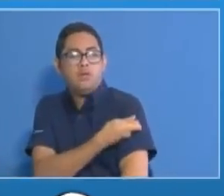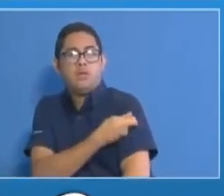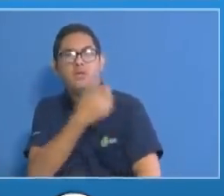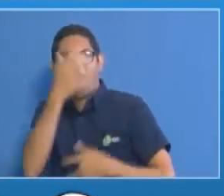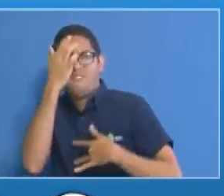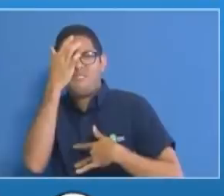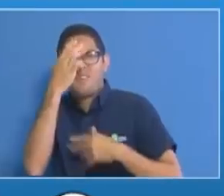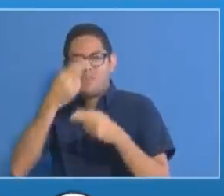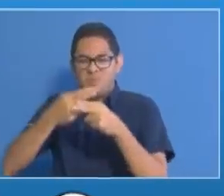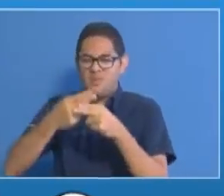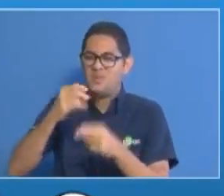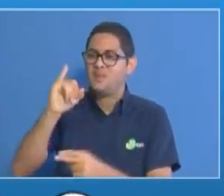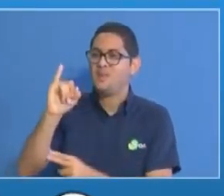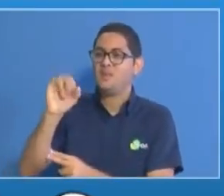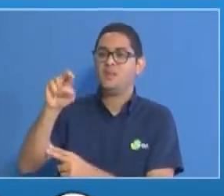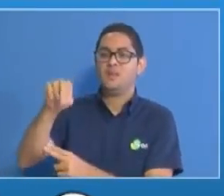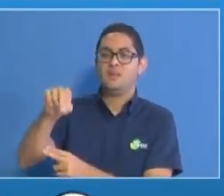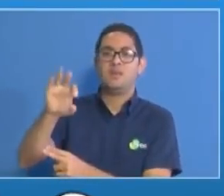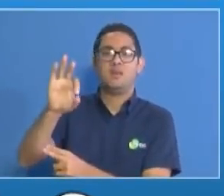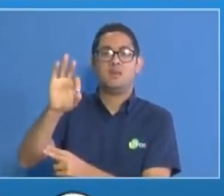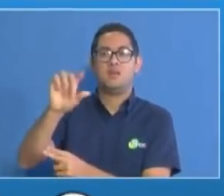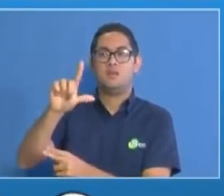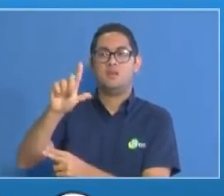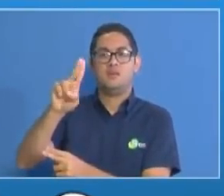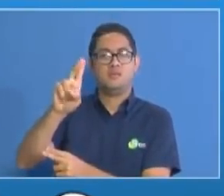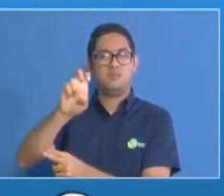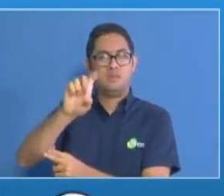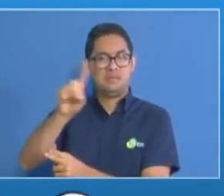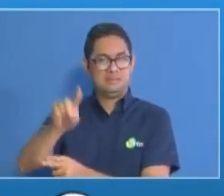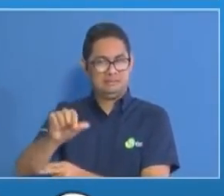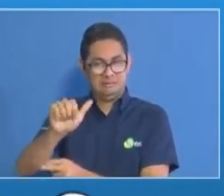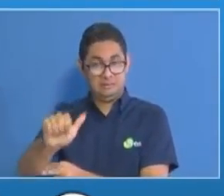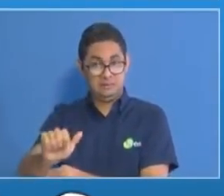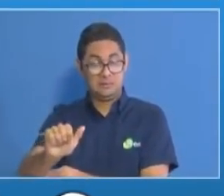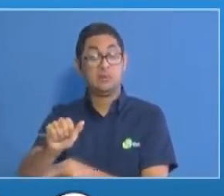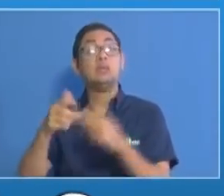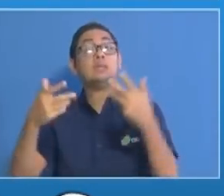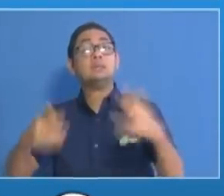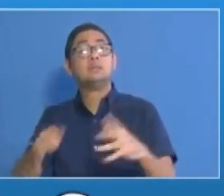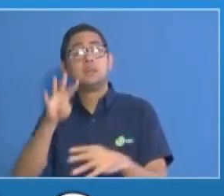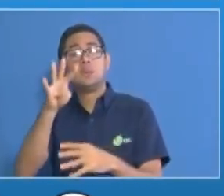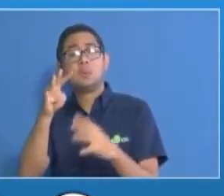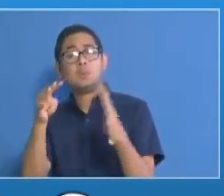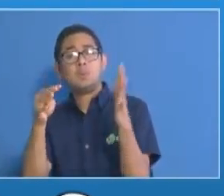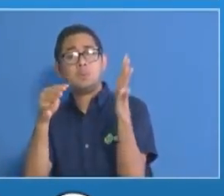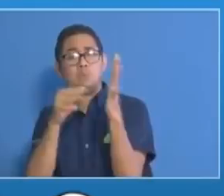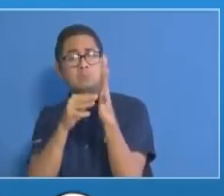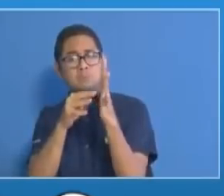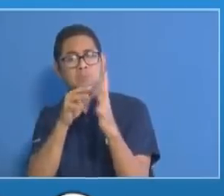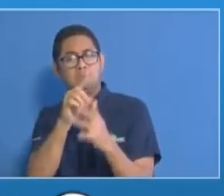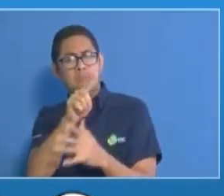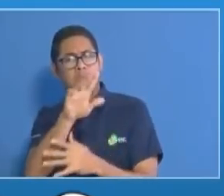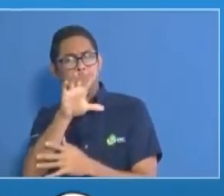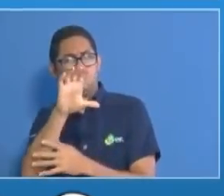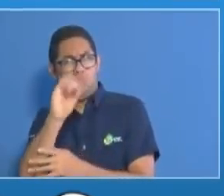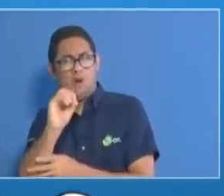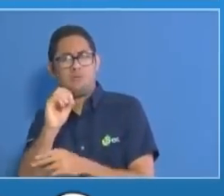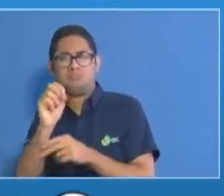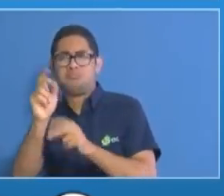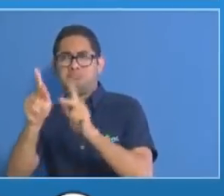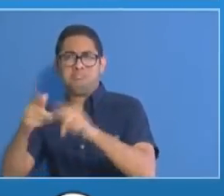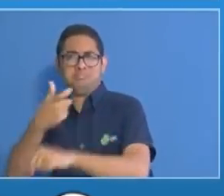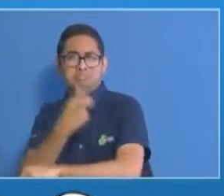Hemos logrado aplicar hasta el momento 40.150 vacunas y hemos